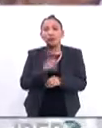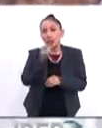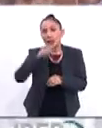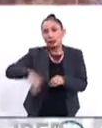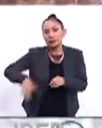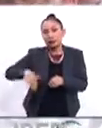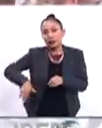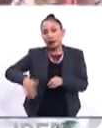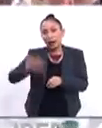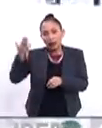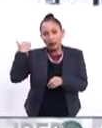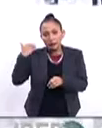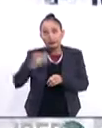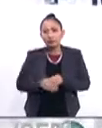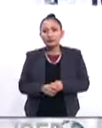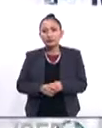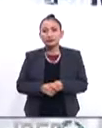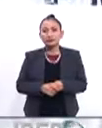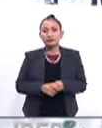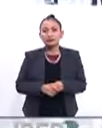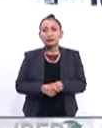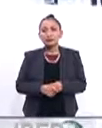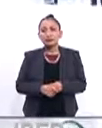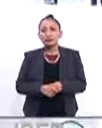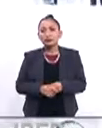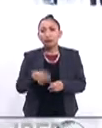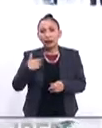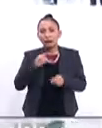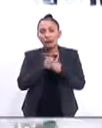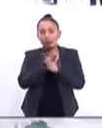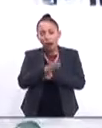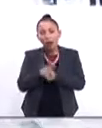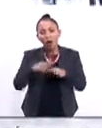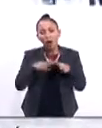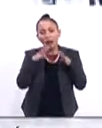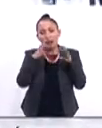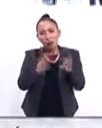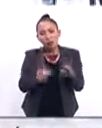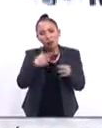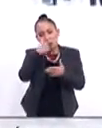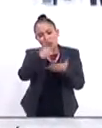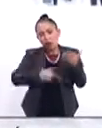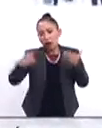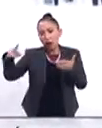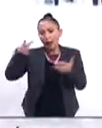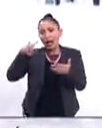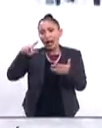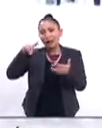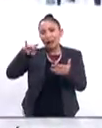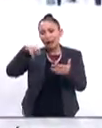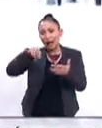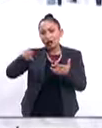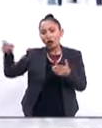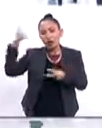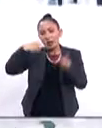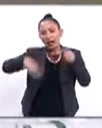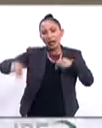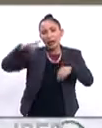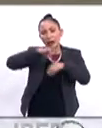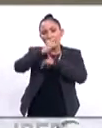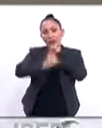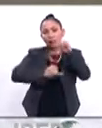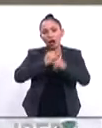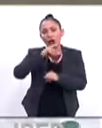comentaban ustedes previamente se ha informado en la agenda oficial proporcionada por el Vaticano que él llegaría al aeropuerto